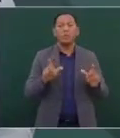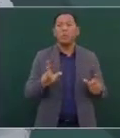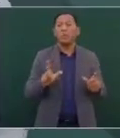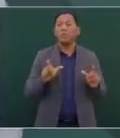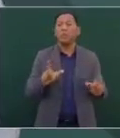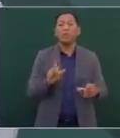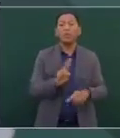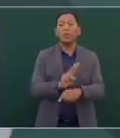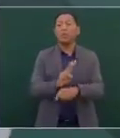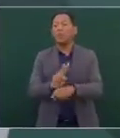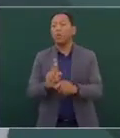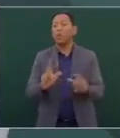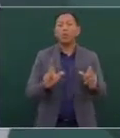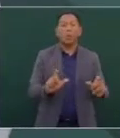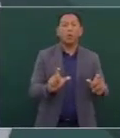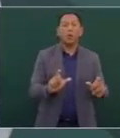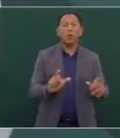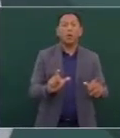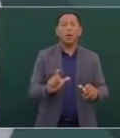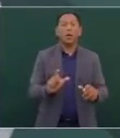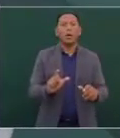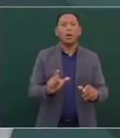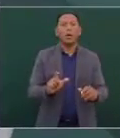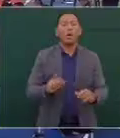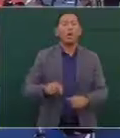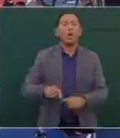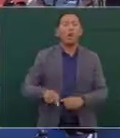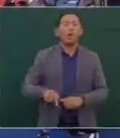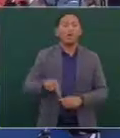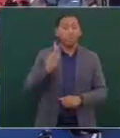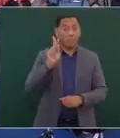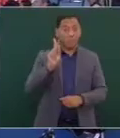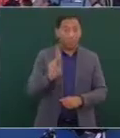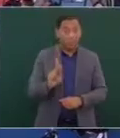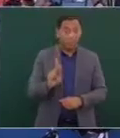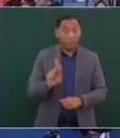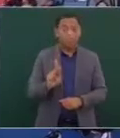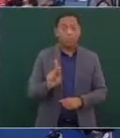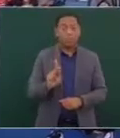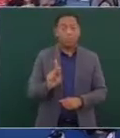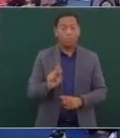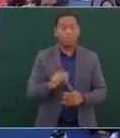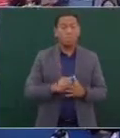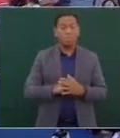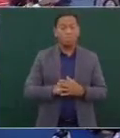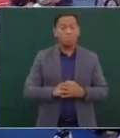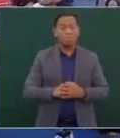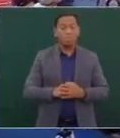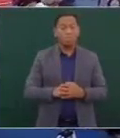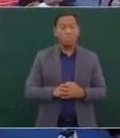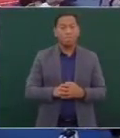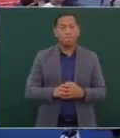pero está